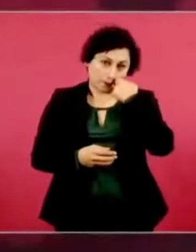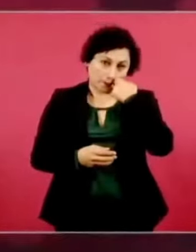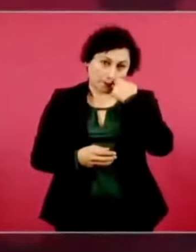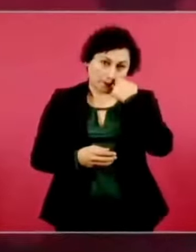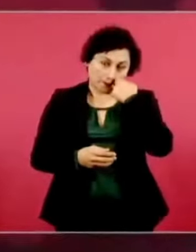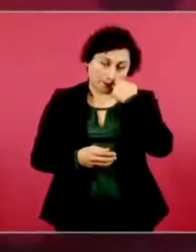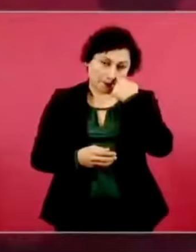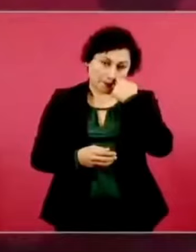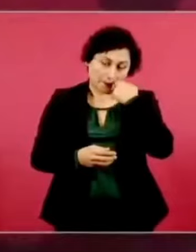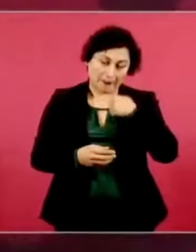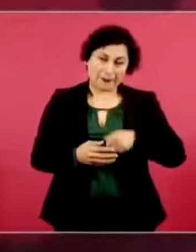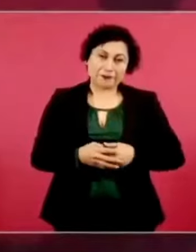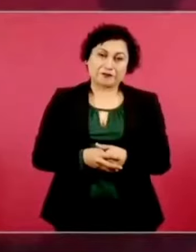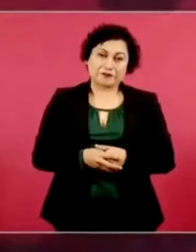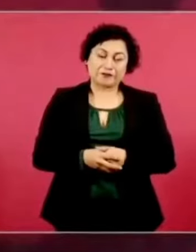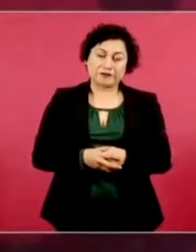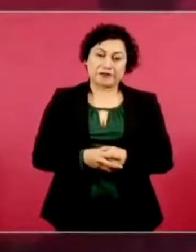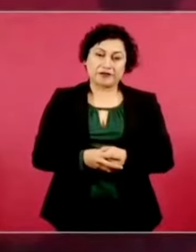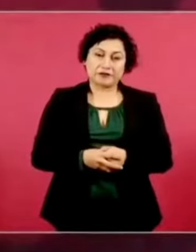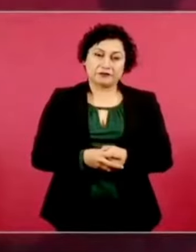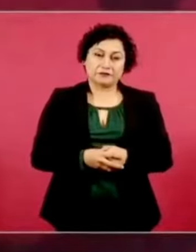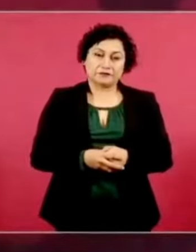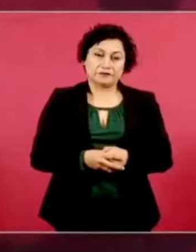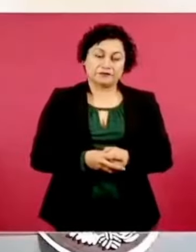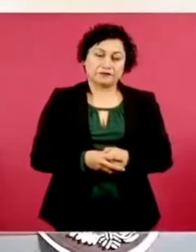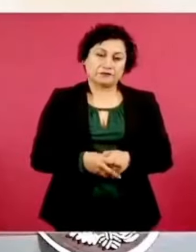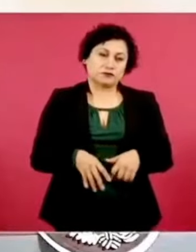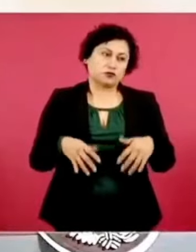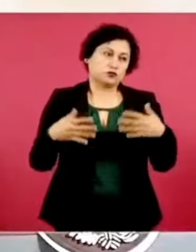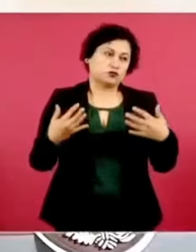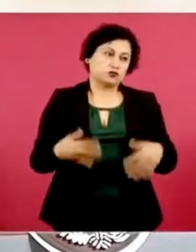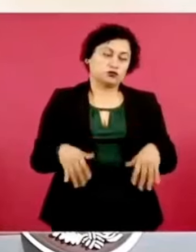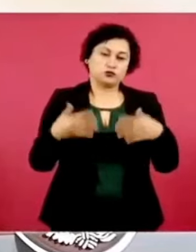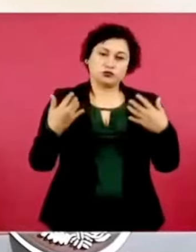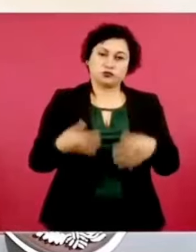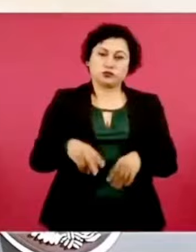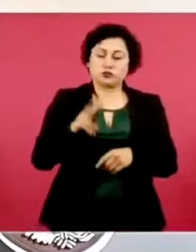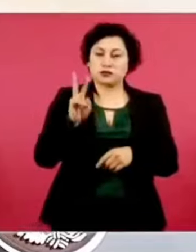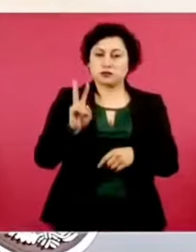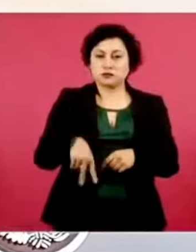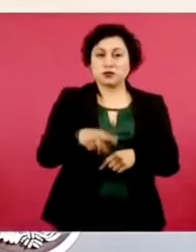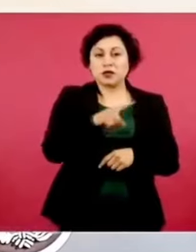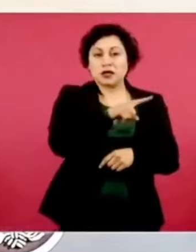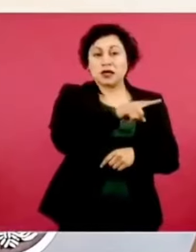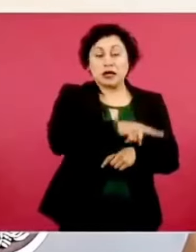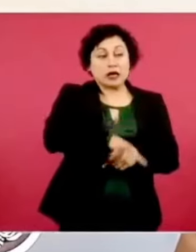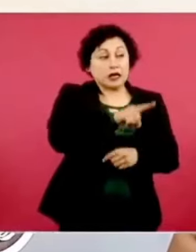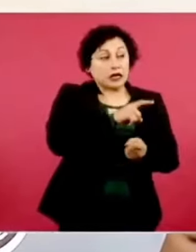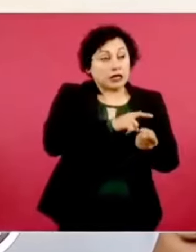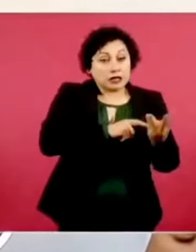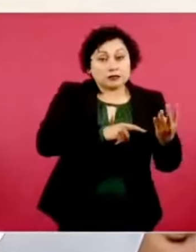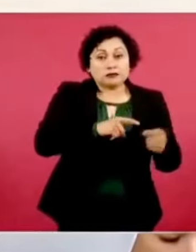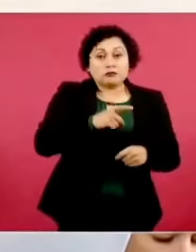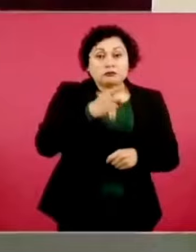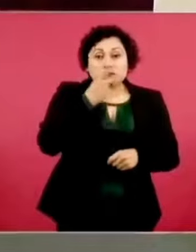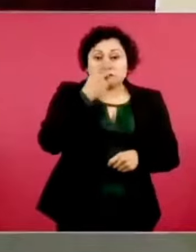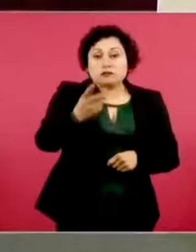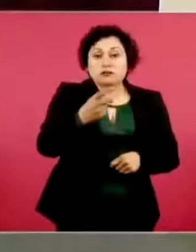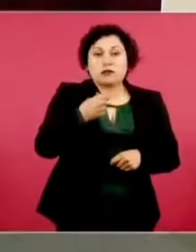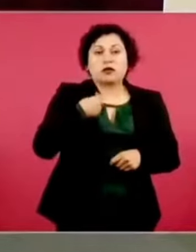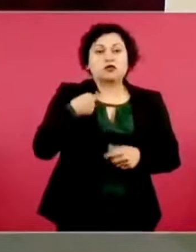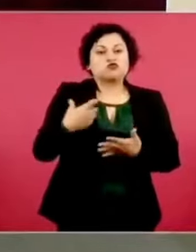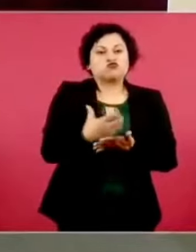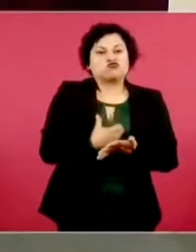se apegan a la máxima de que hay que triunfar a toda